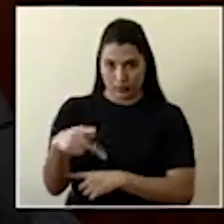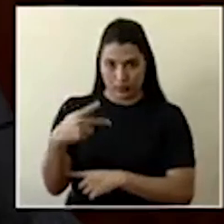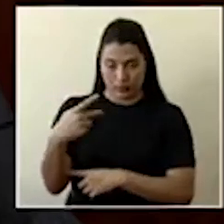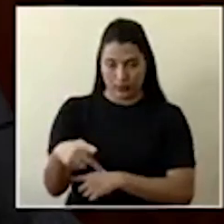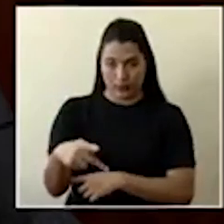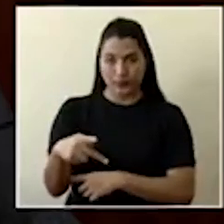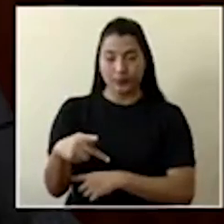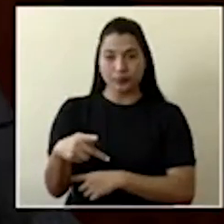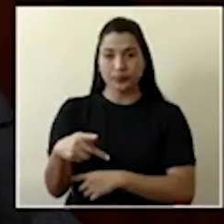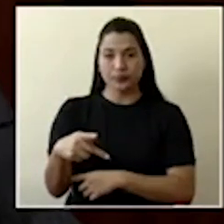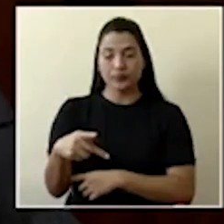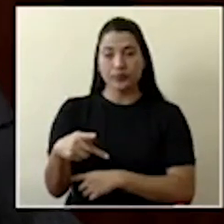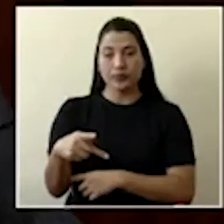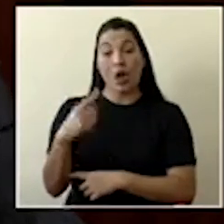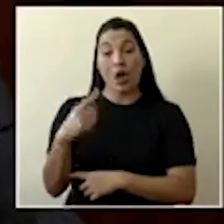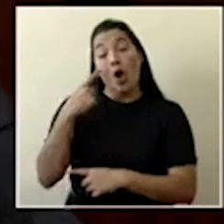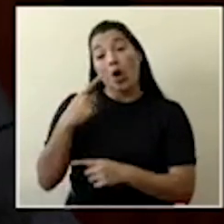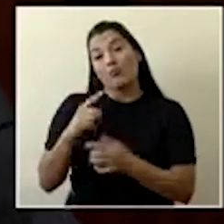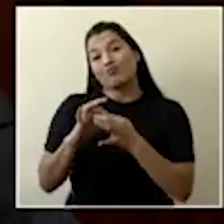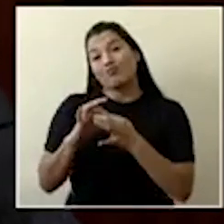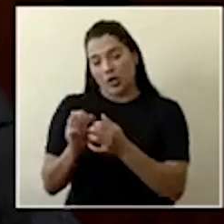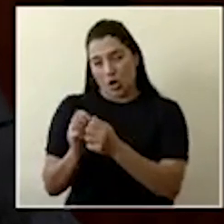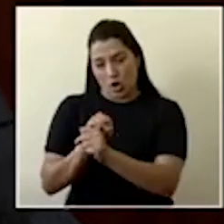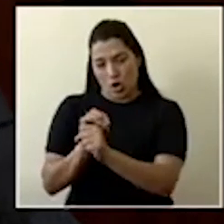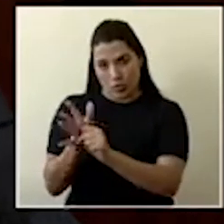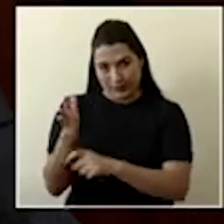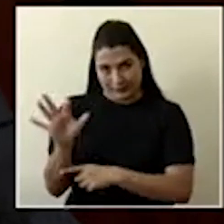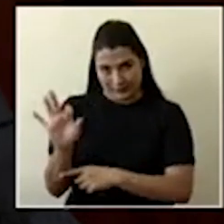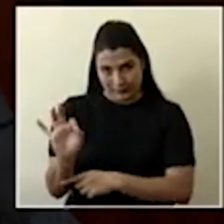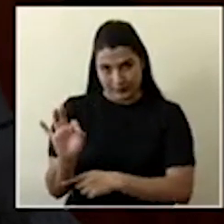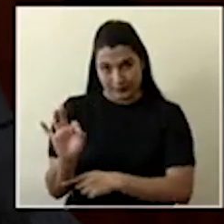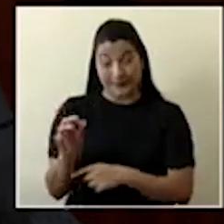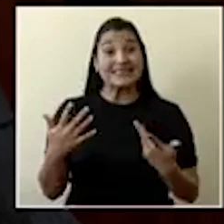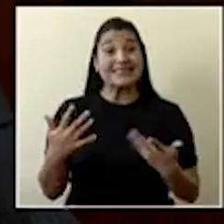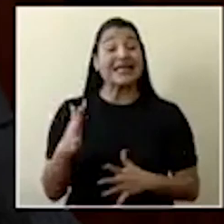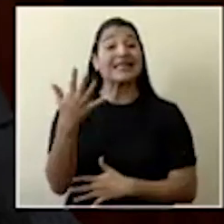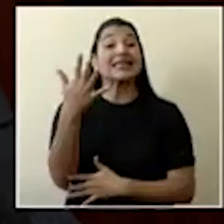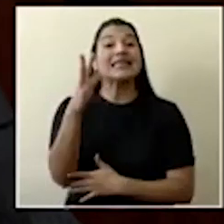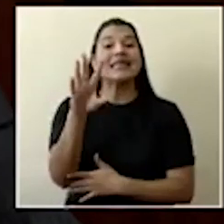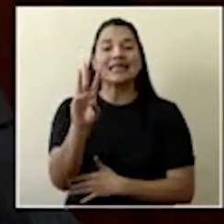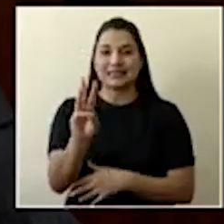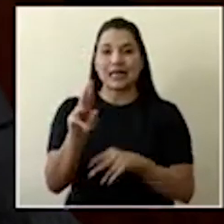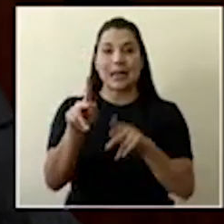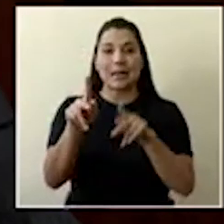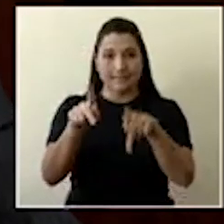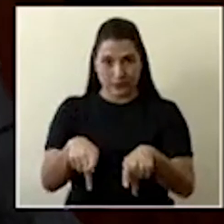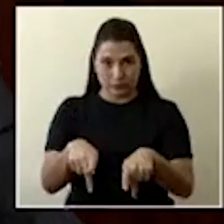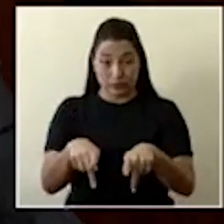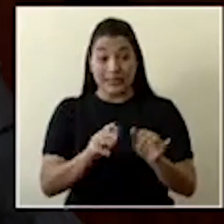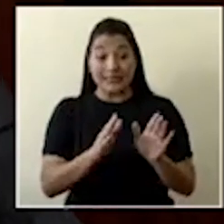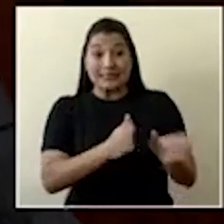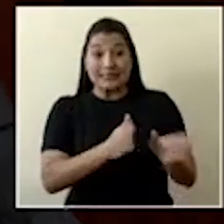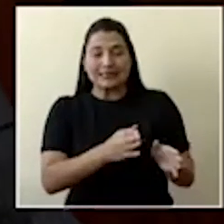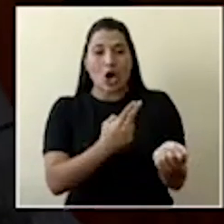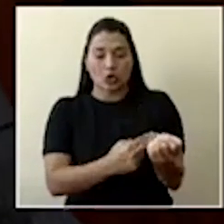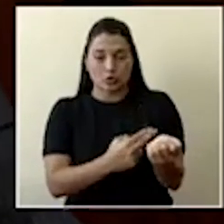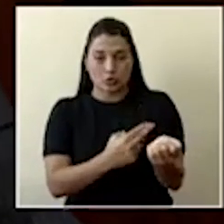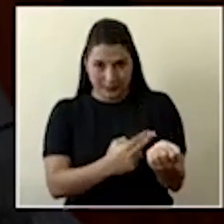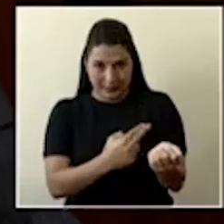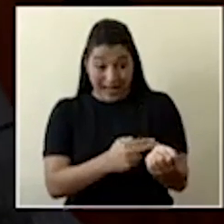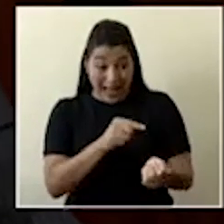ante el COVID-19. Tenemos 16 personas que se encuentran hospitalizadas,